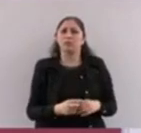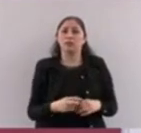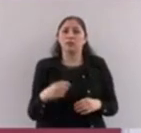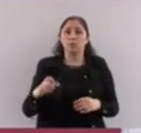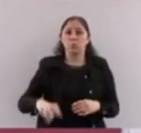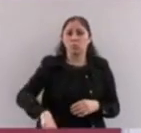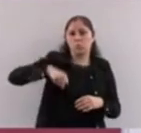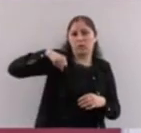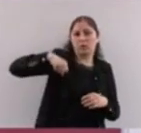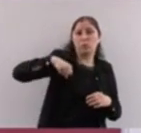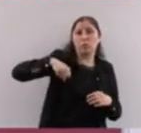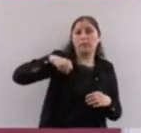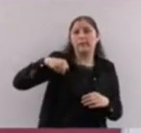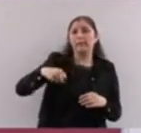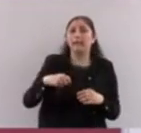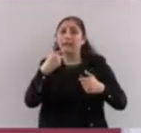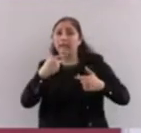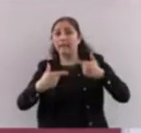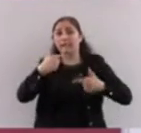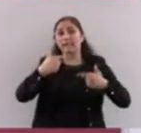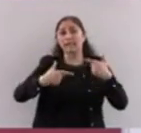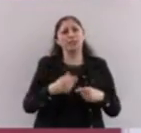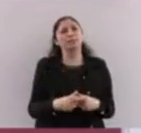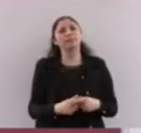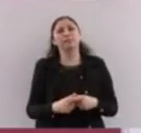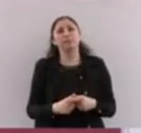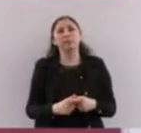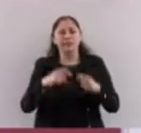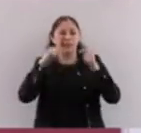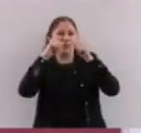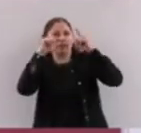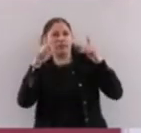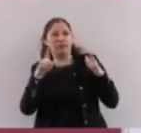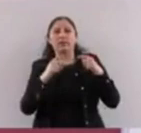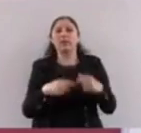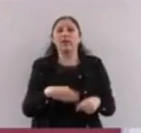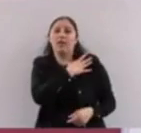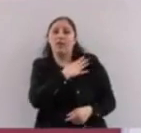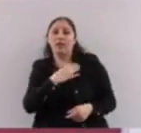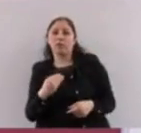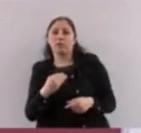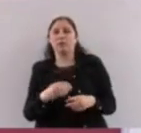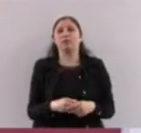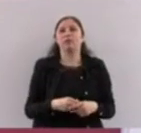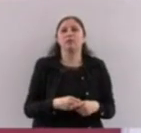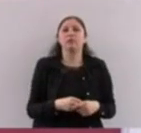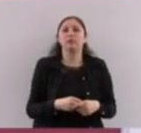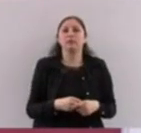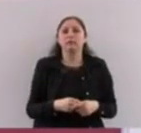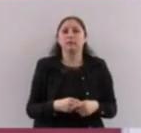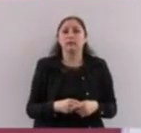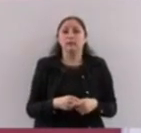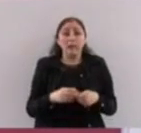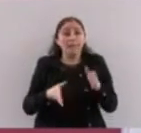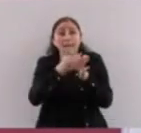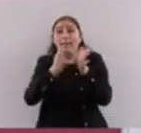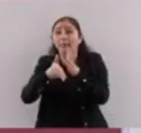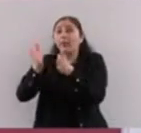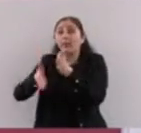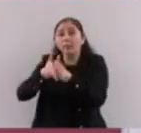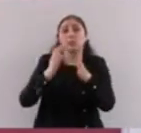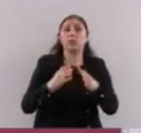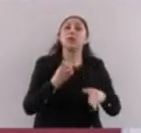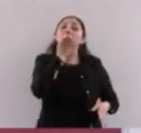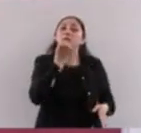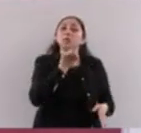de la leche. Y también a despertarnos para que no se nos fuera a dormir el gallo para irnos a la escuela,